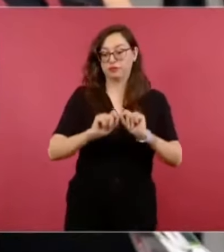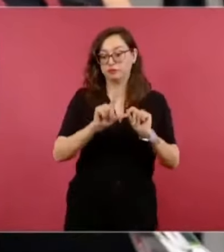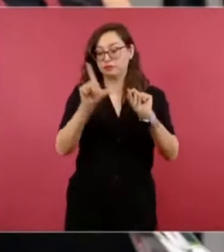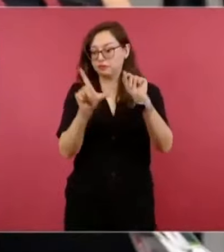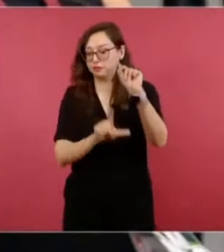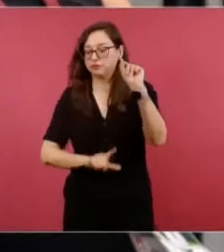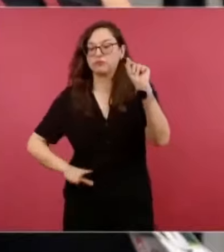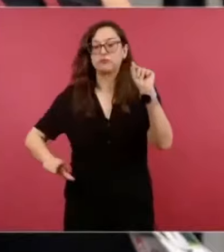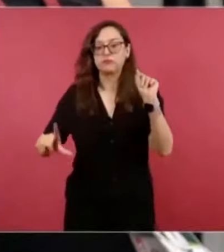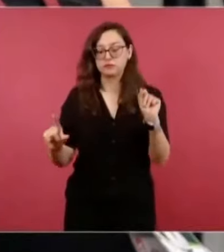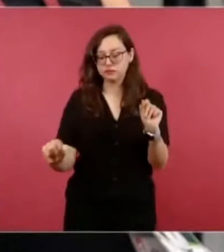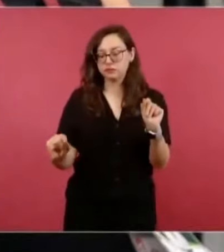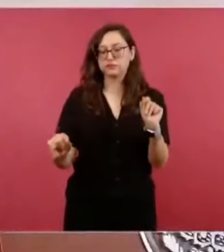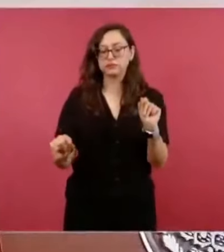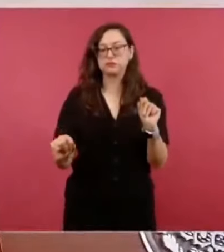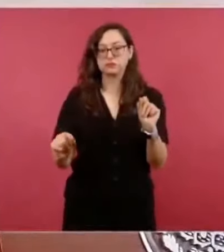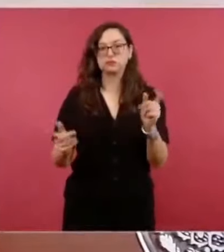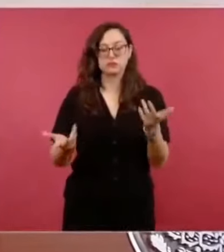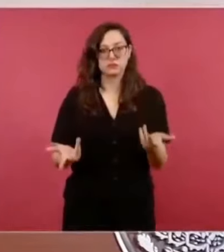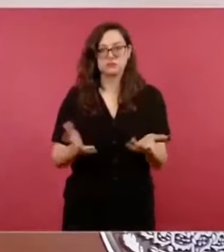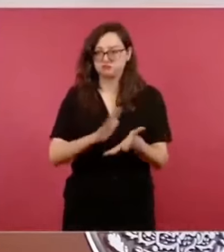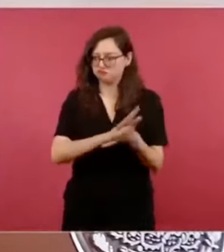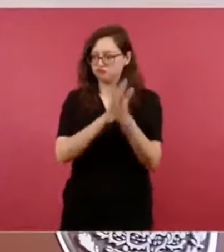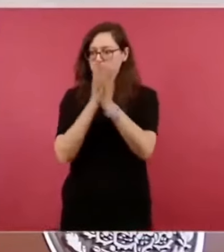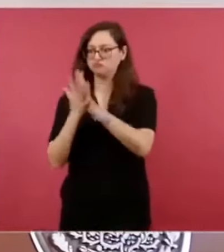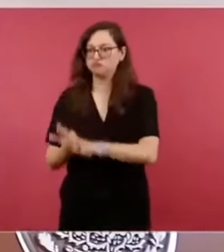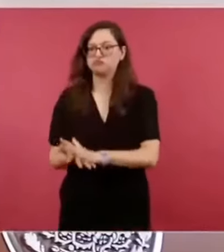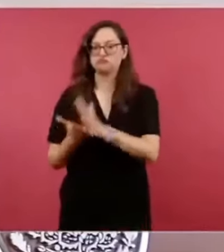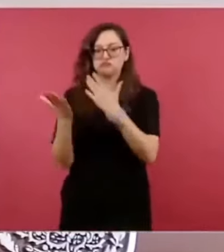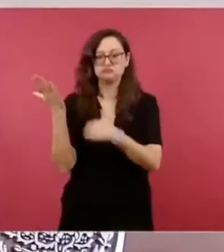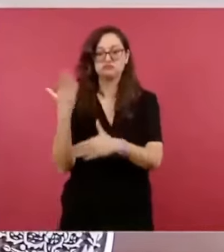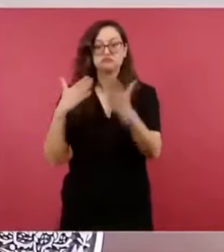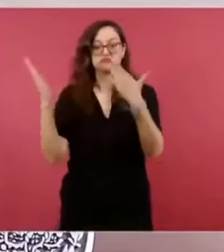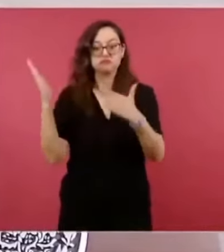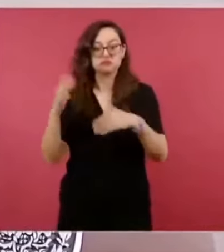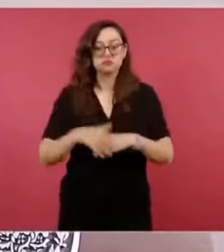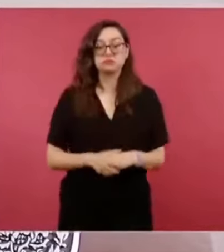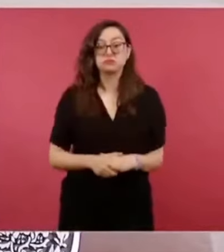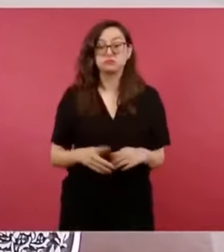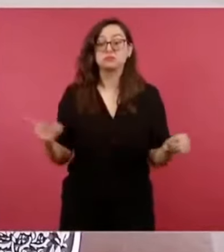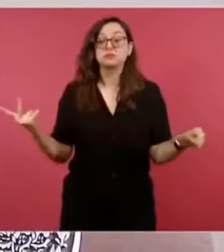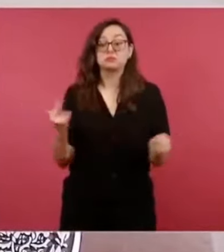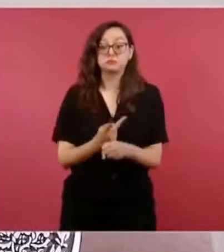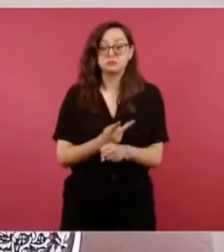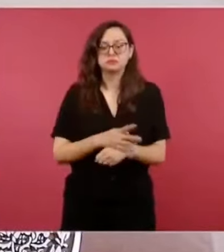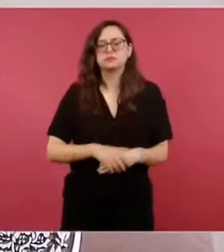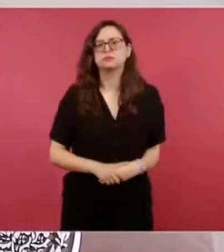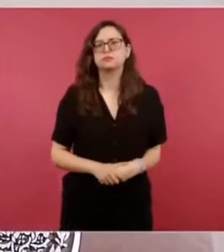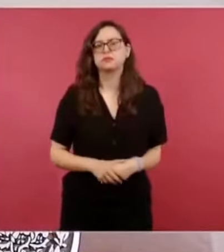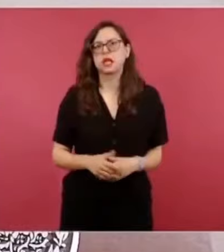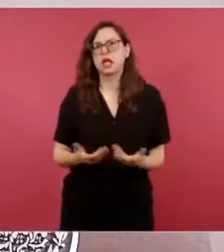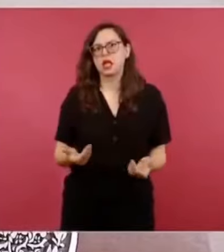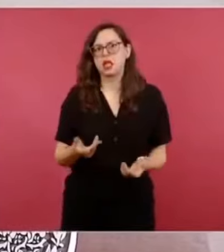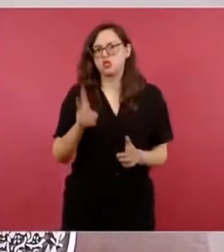catastrófica,